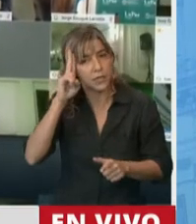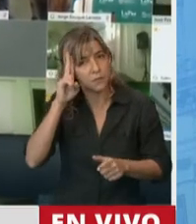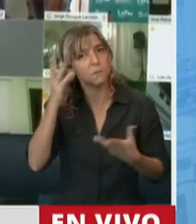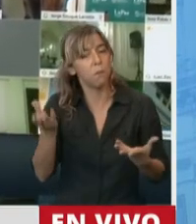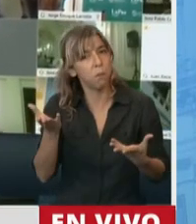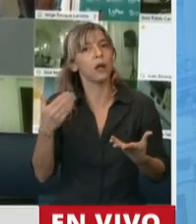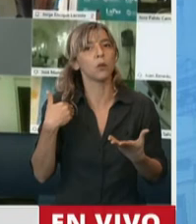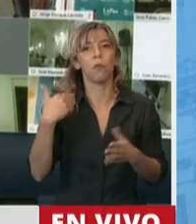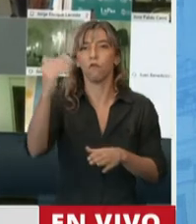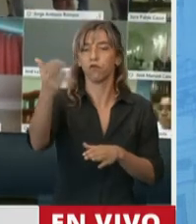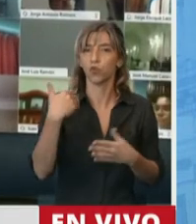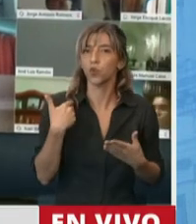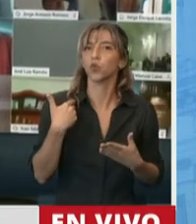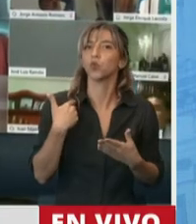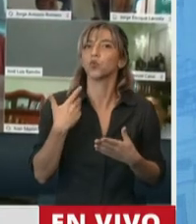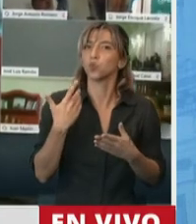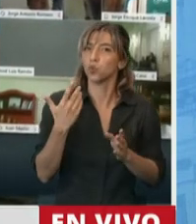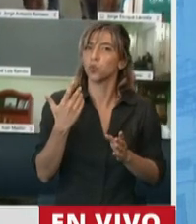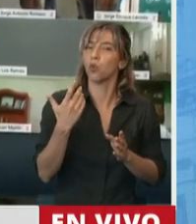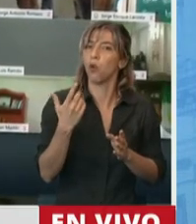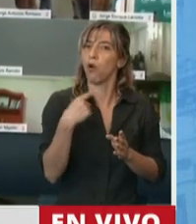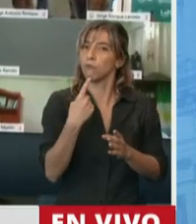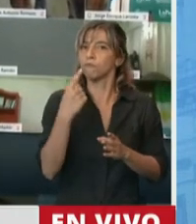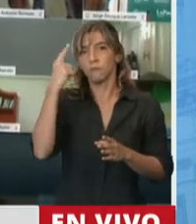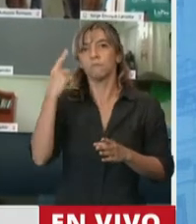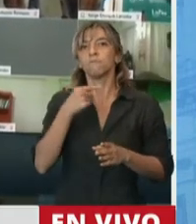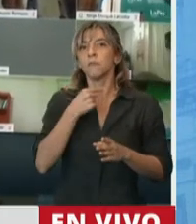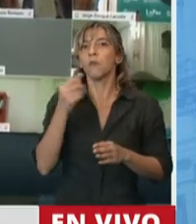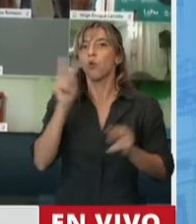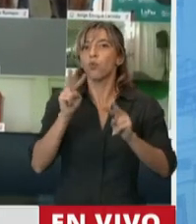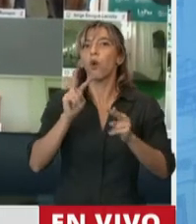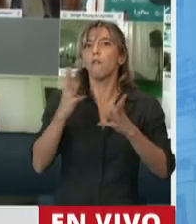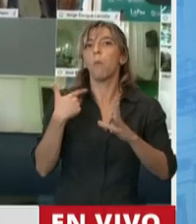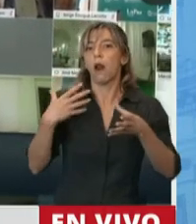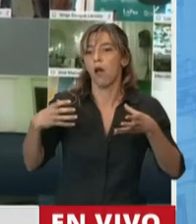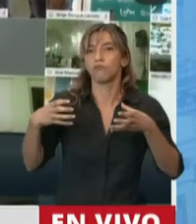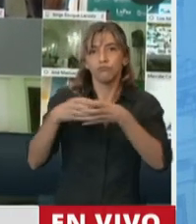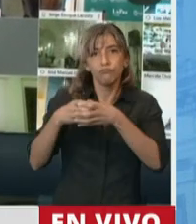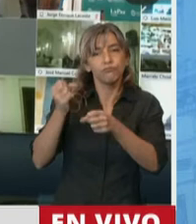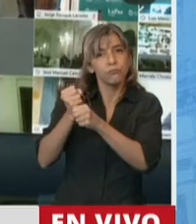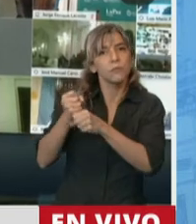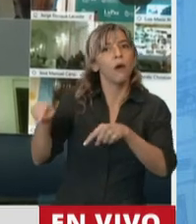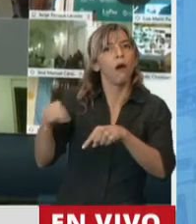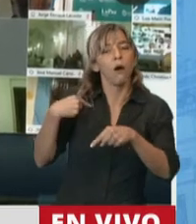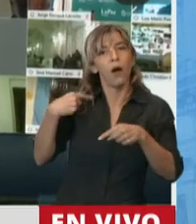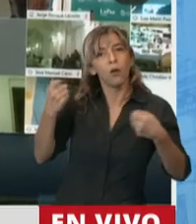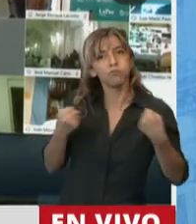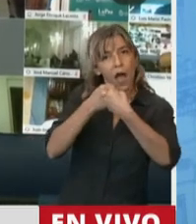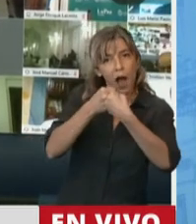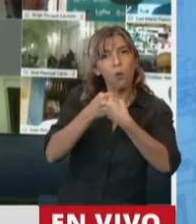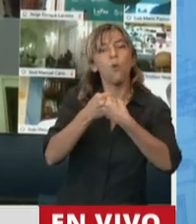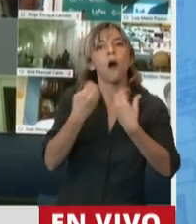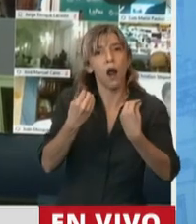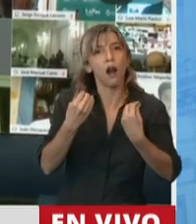negociaciones colectivas, a los convenios colectivos de trabajo. Creo que en este sentido fue importante la participación